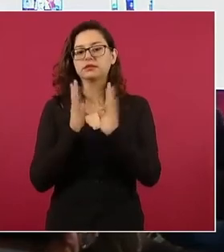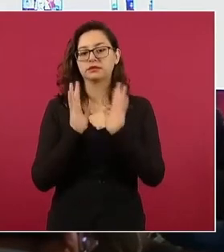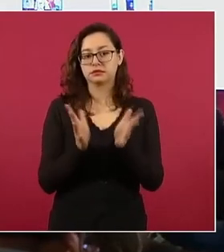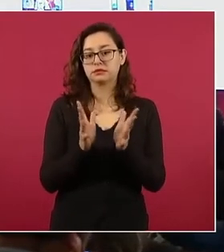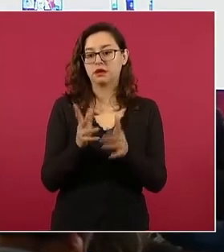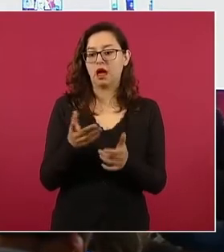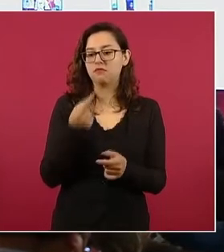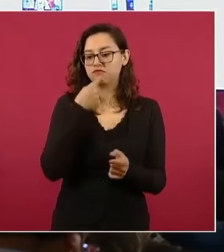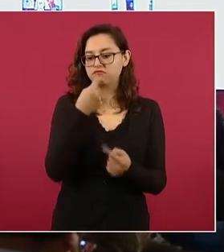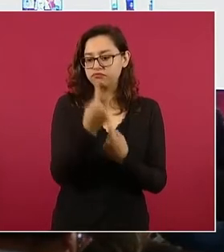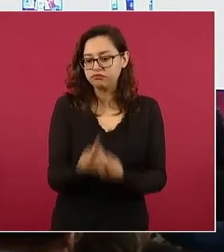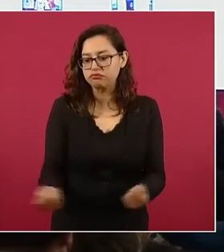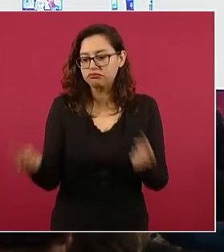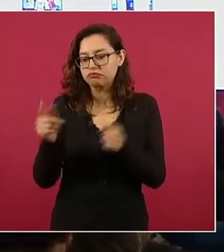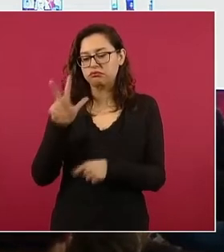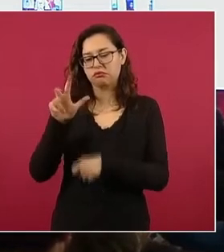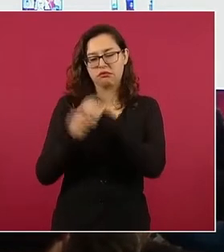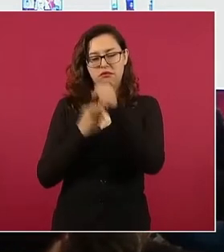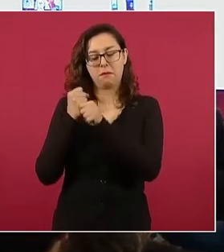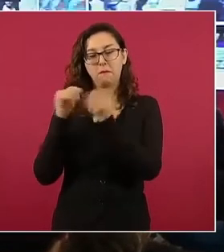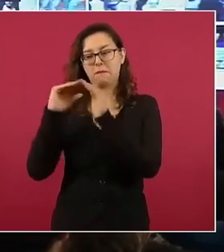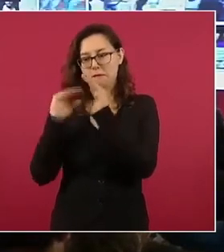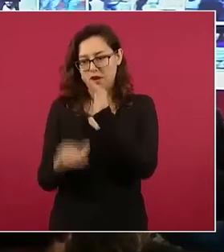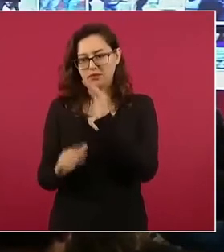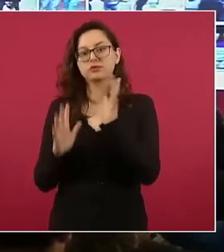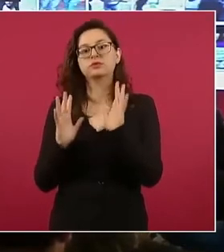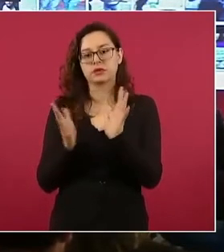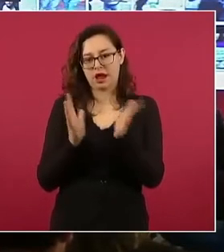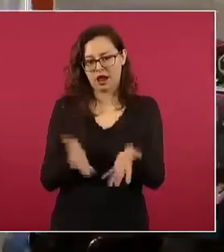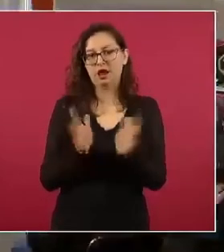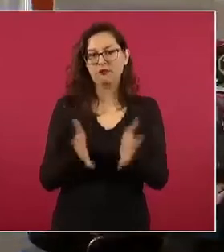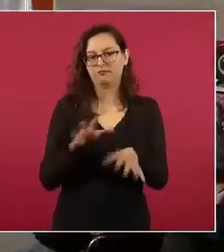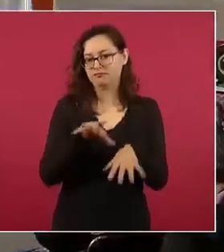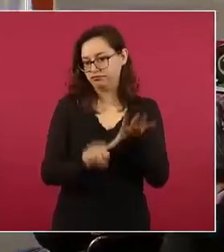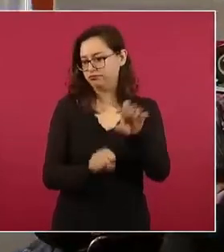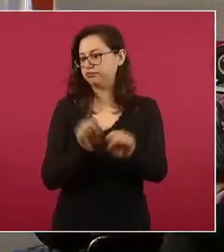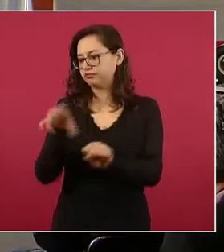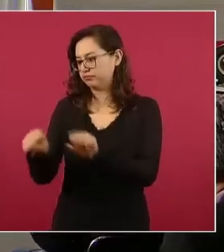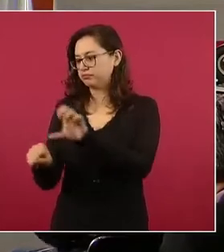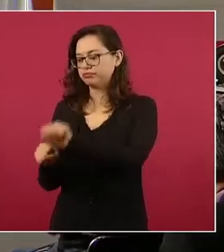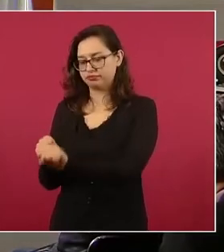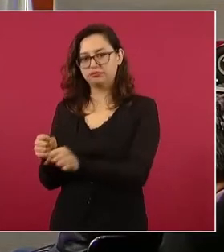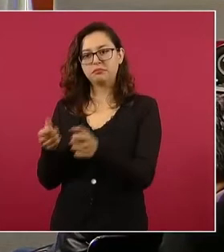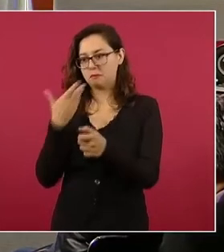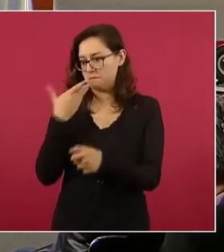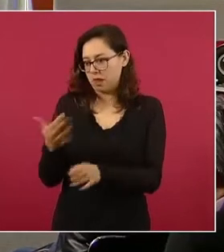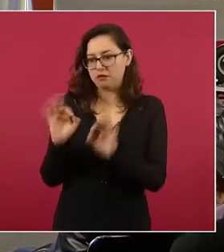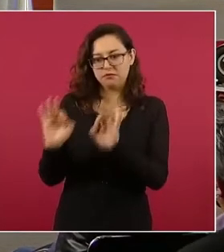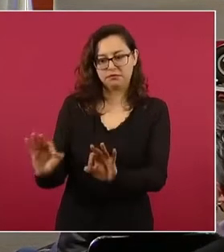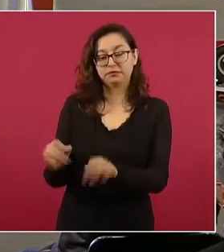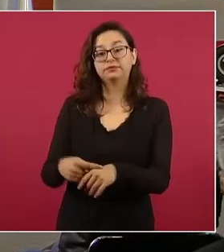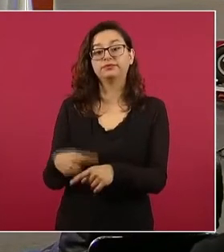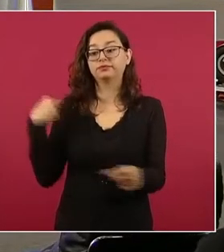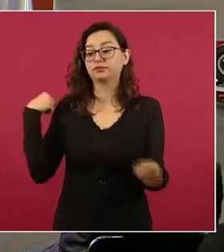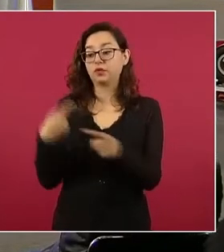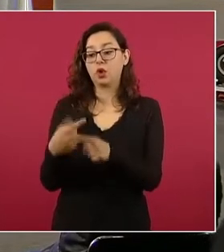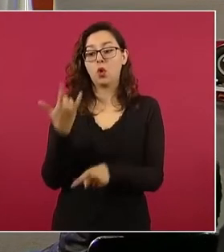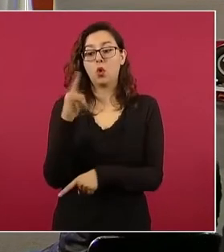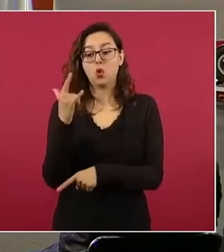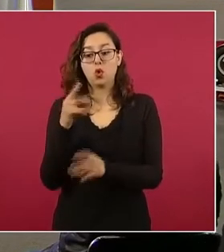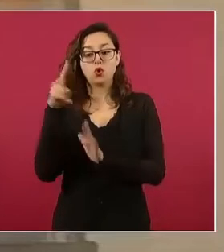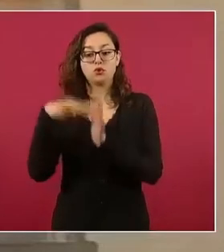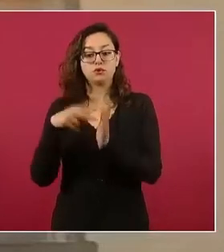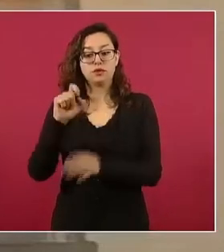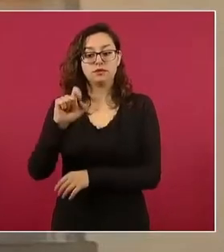por desaparición o no localización. Siguiente. En total, durante el mes de junio de 2022 en